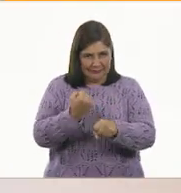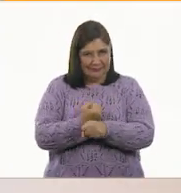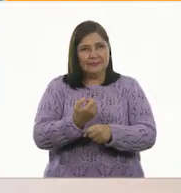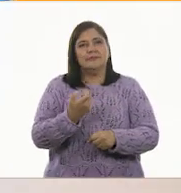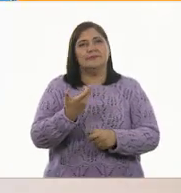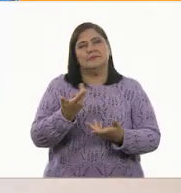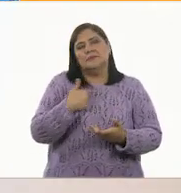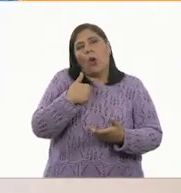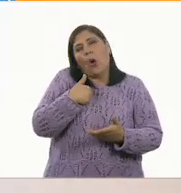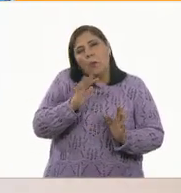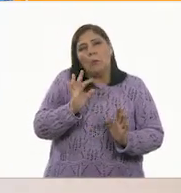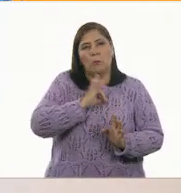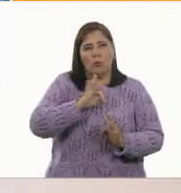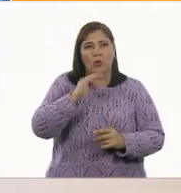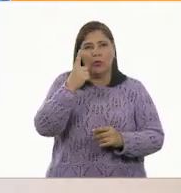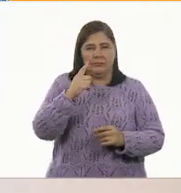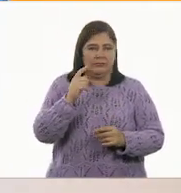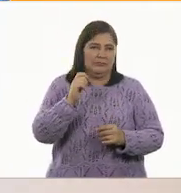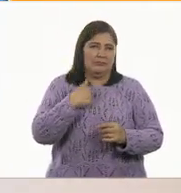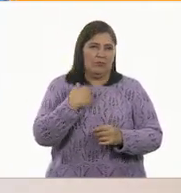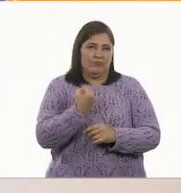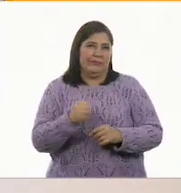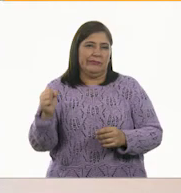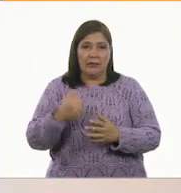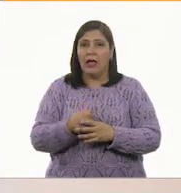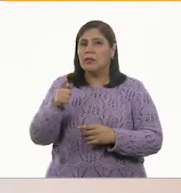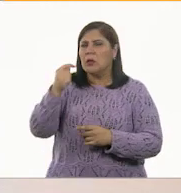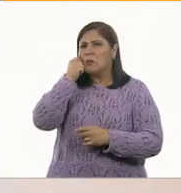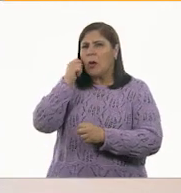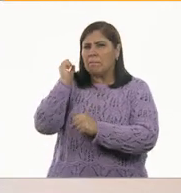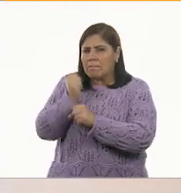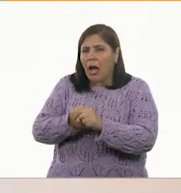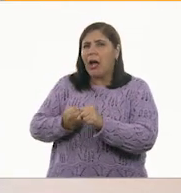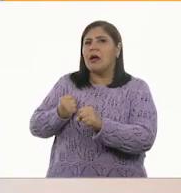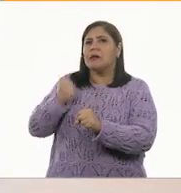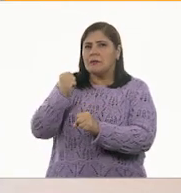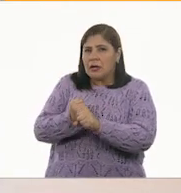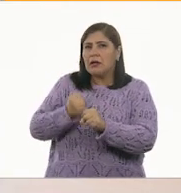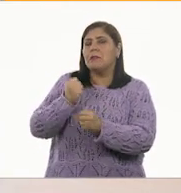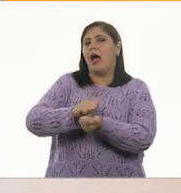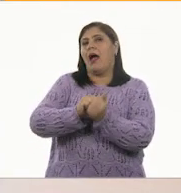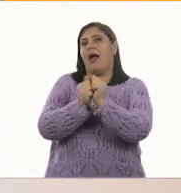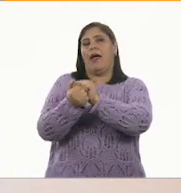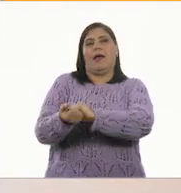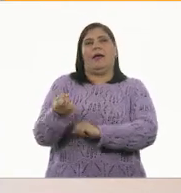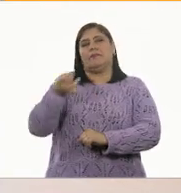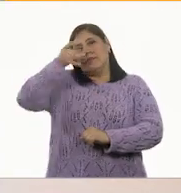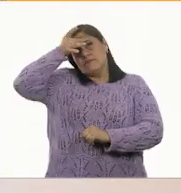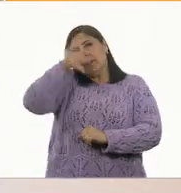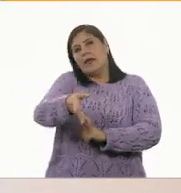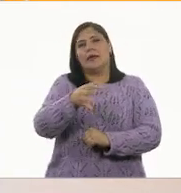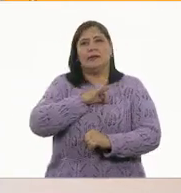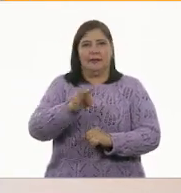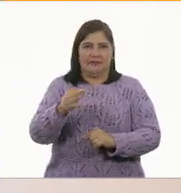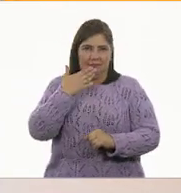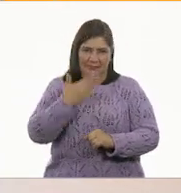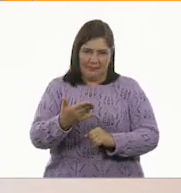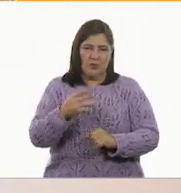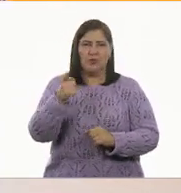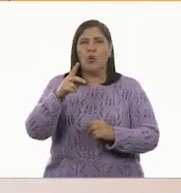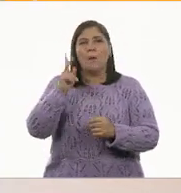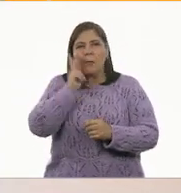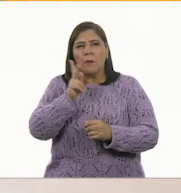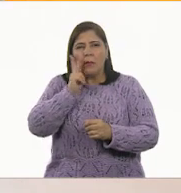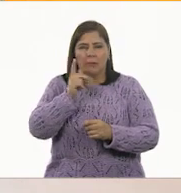Recuerden que la práctica se hace al maestro. Y si ustedes lo intentan y lo intentan, seguro que lo logran. Ok. Bien. Vamos.